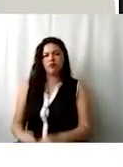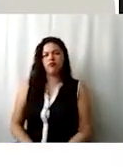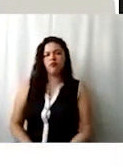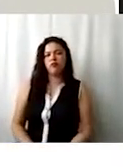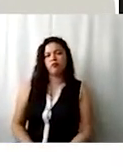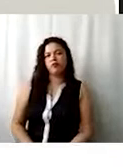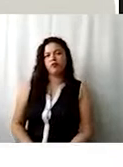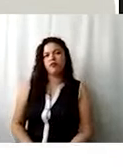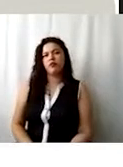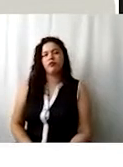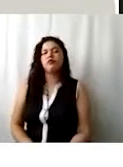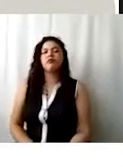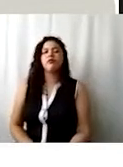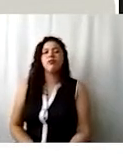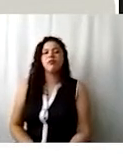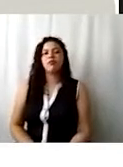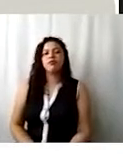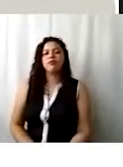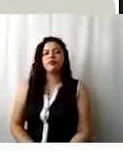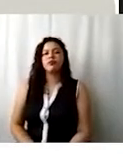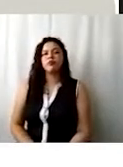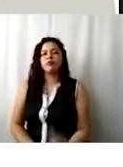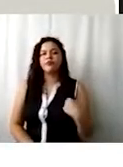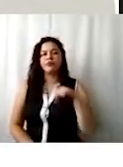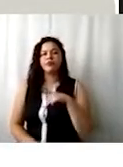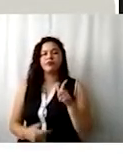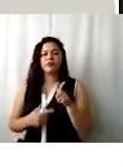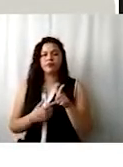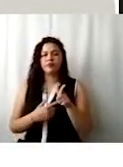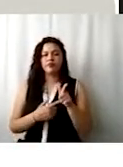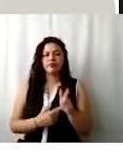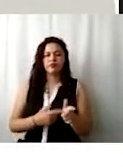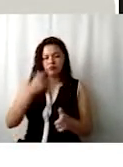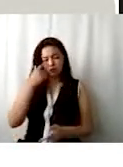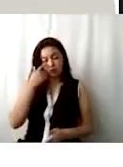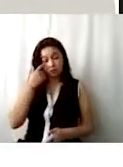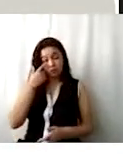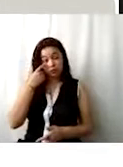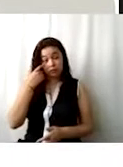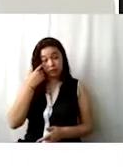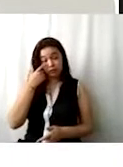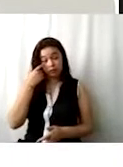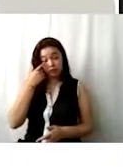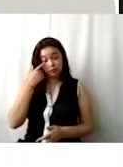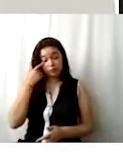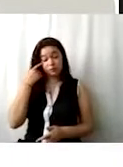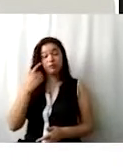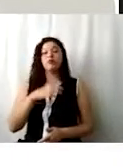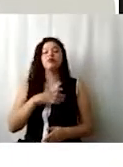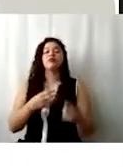Bueno, aquí continuamos con la parte del tip de considerar si tenemos diversas poblaciones,